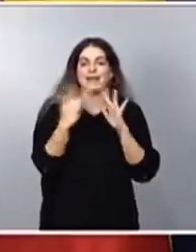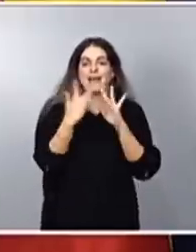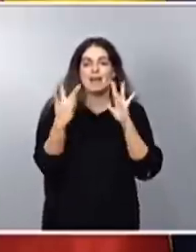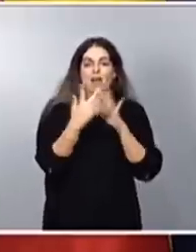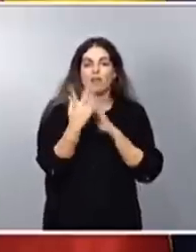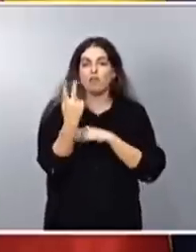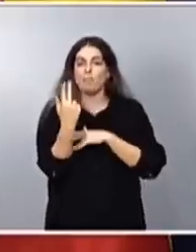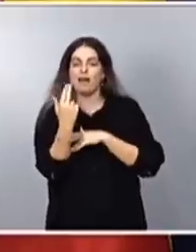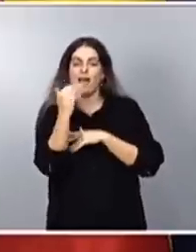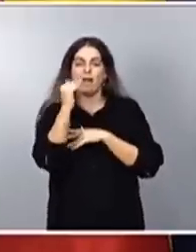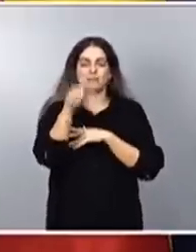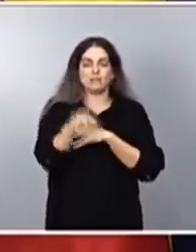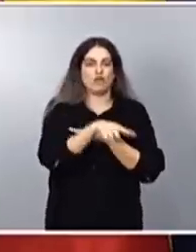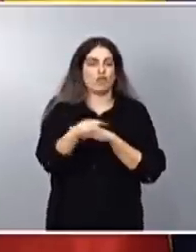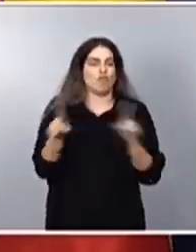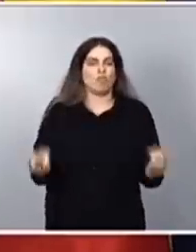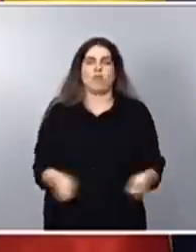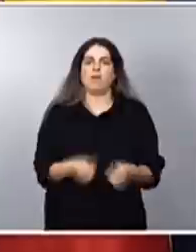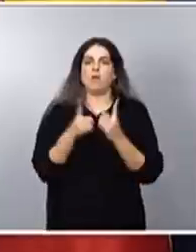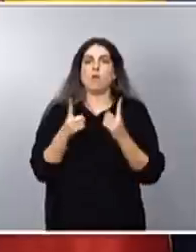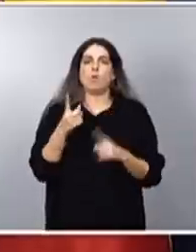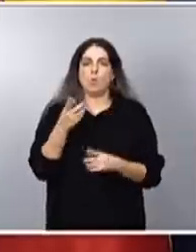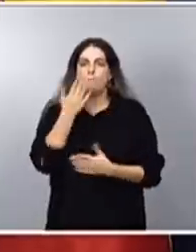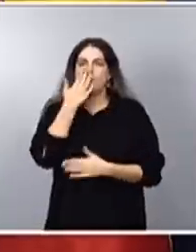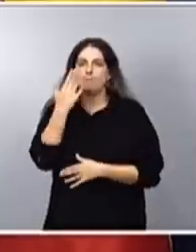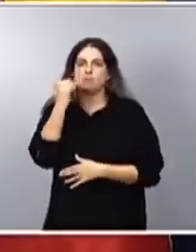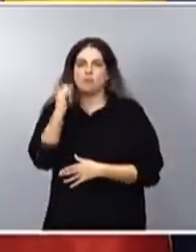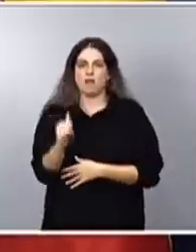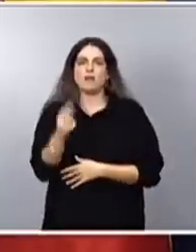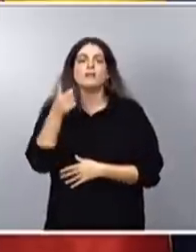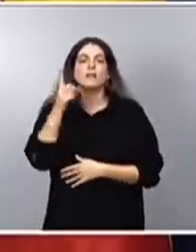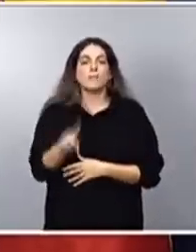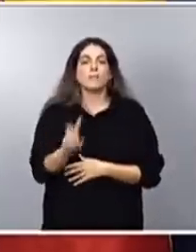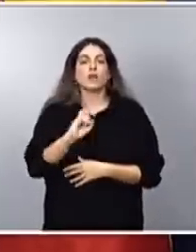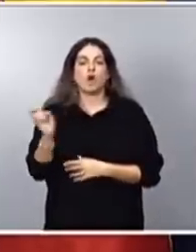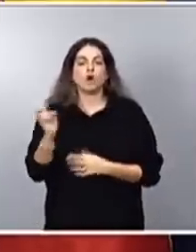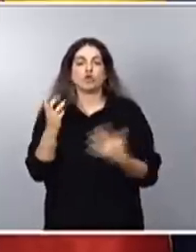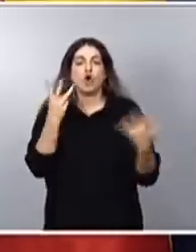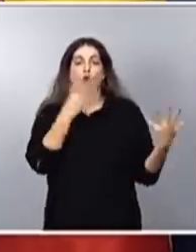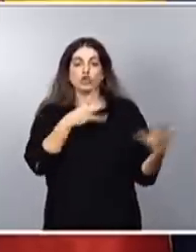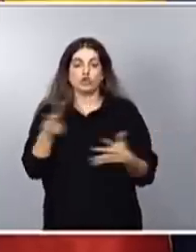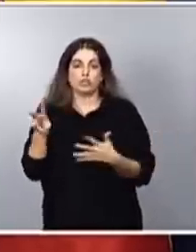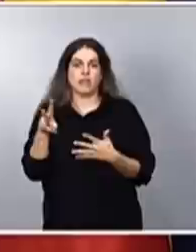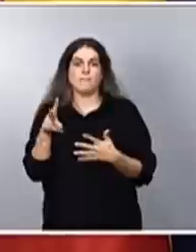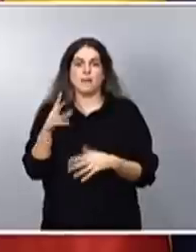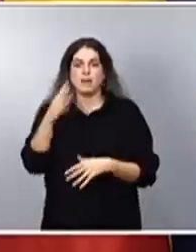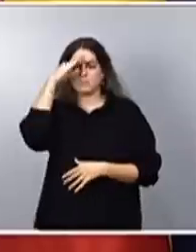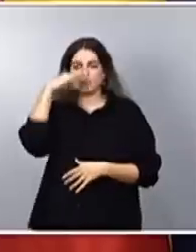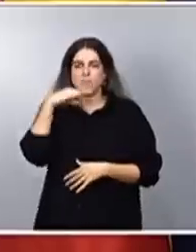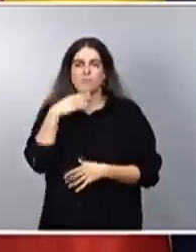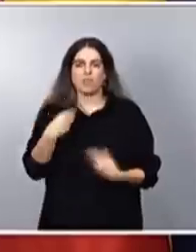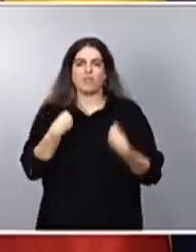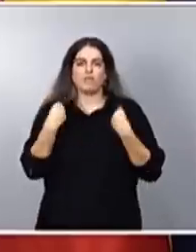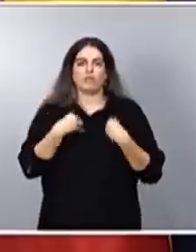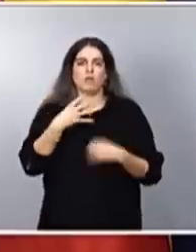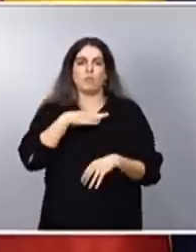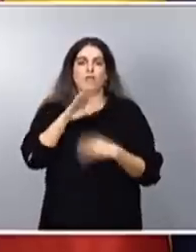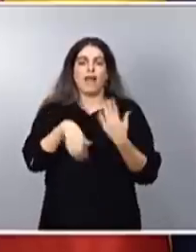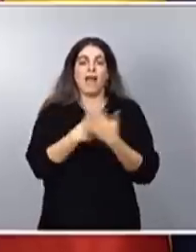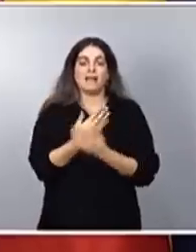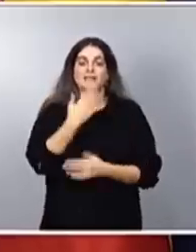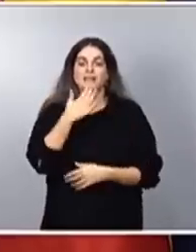Además, creamos un nuevo permiso parental de ocho semanas que va a poder disfrutarse hasta que los niños y las niñas cumplan ocho años.